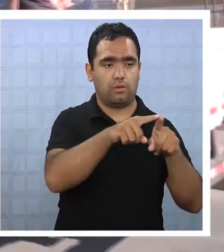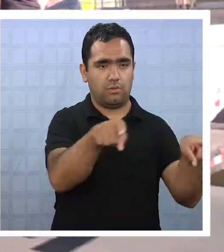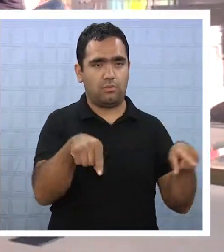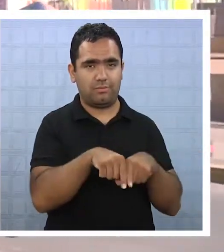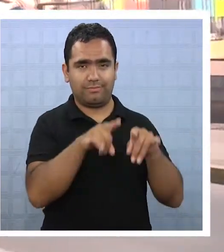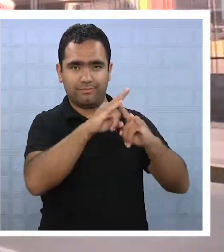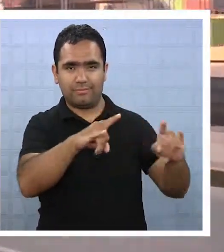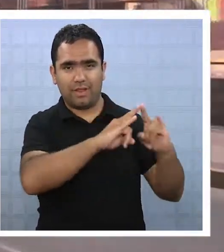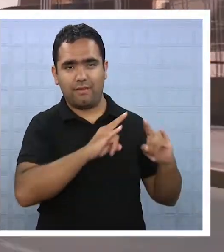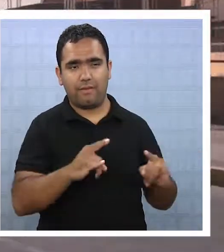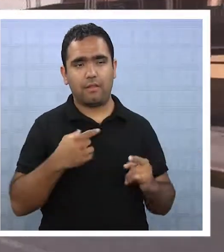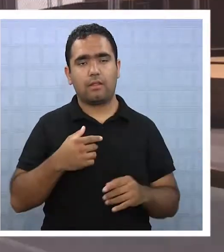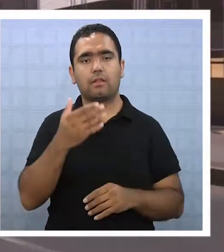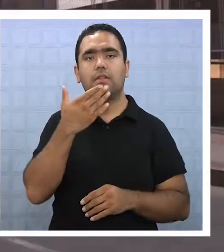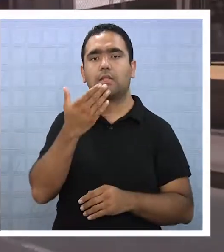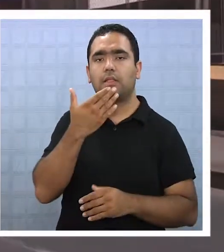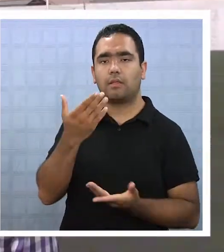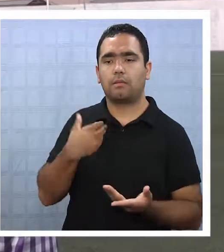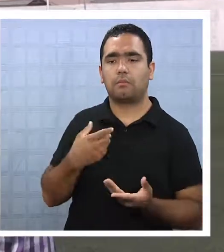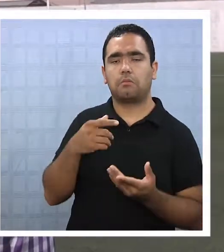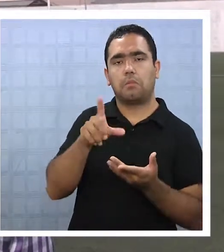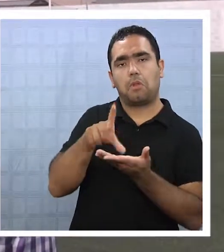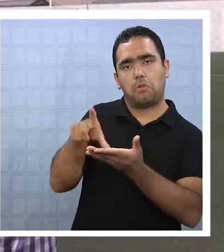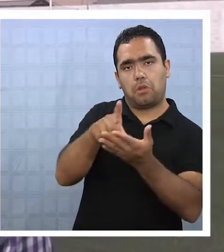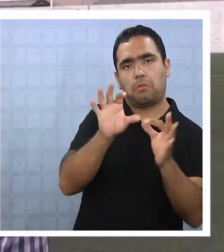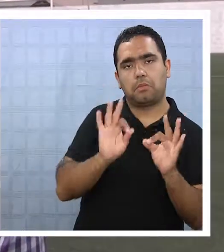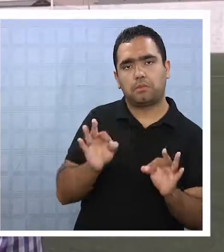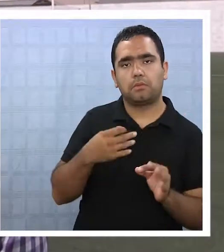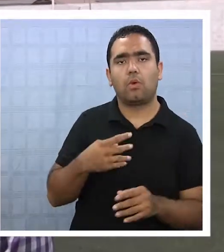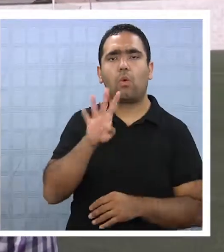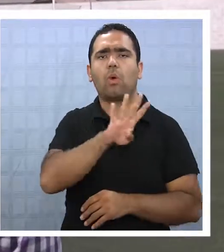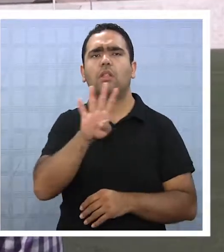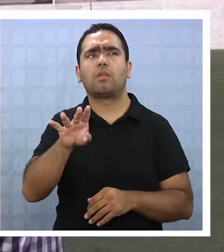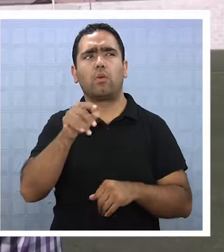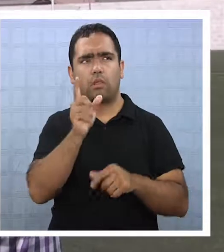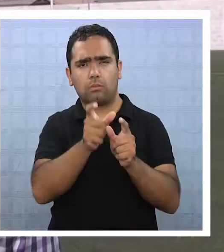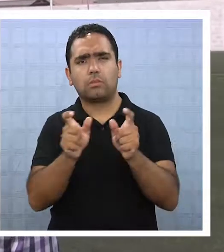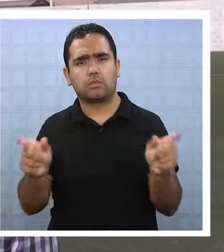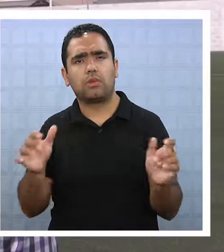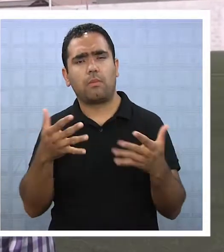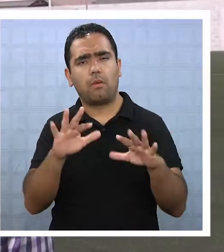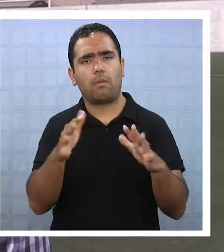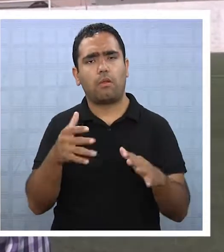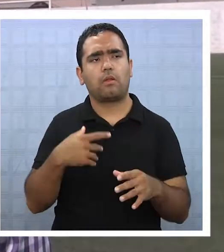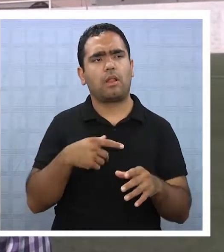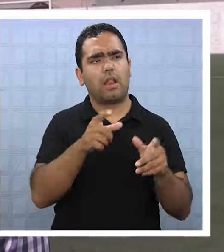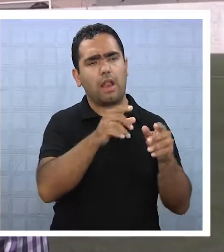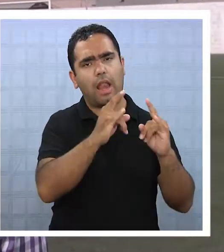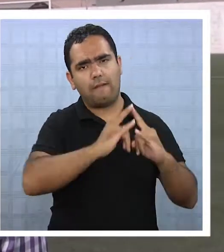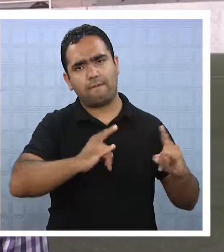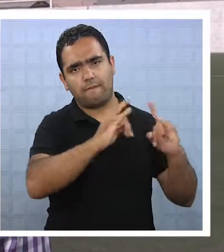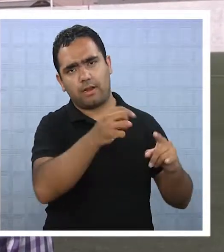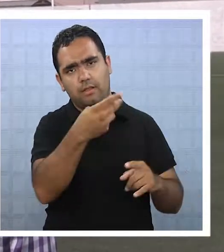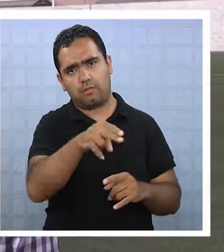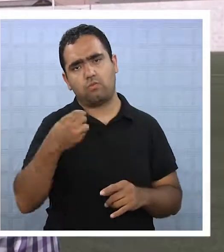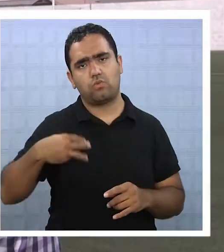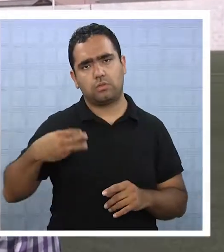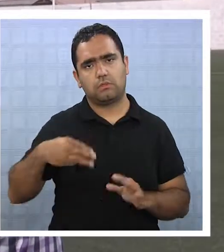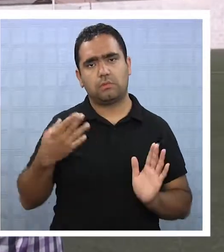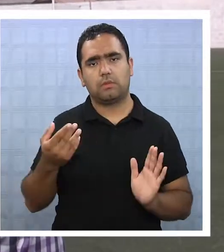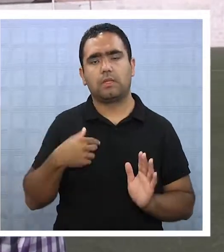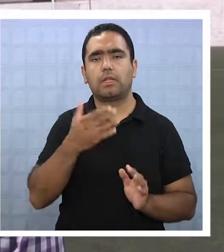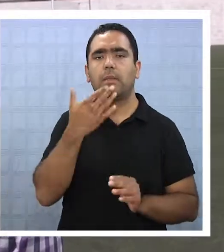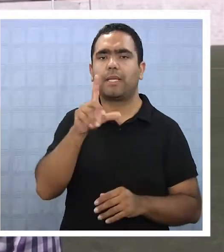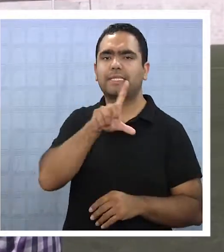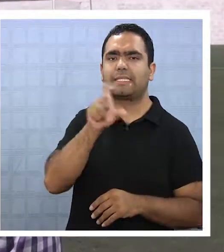repartida en los albergues municipales que tenemos, que son 44 personas, alrededor de 44 personas, como les digo, en el albergue